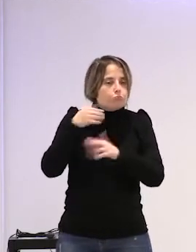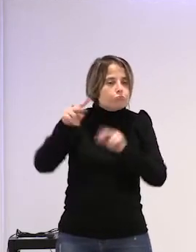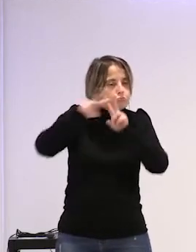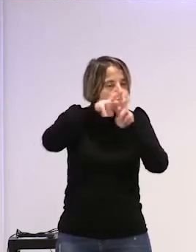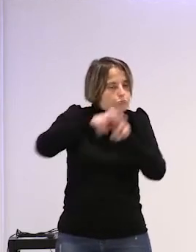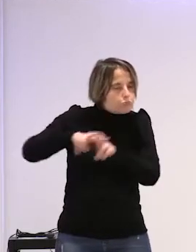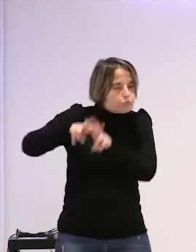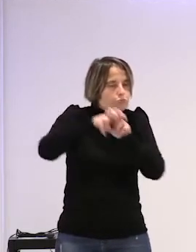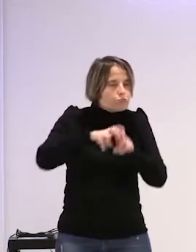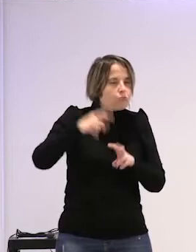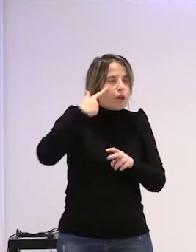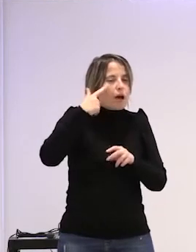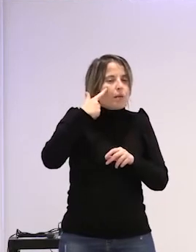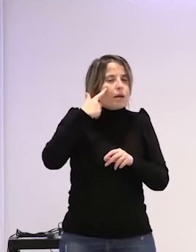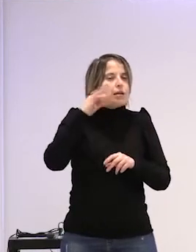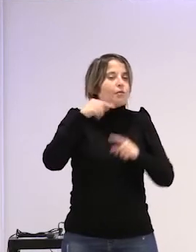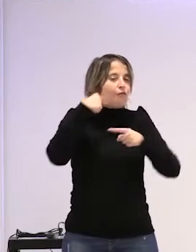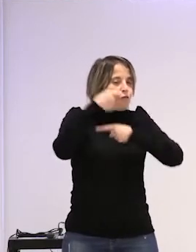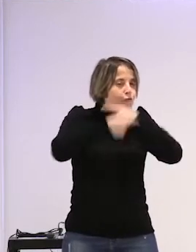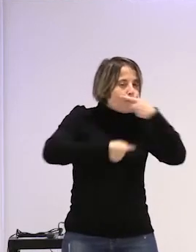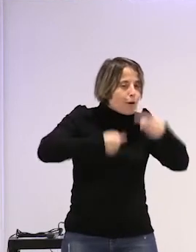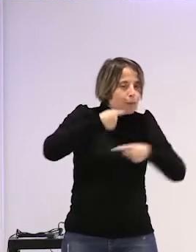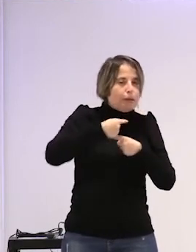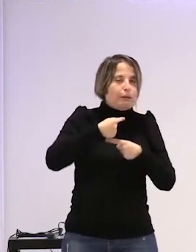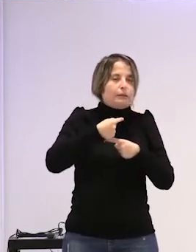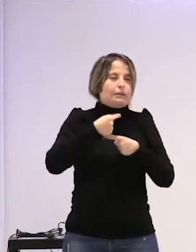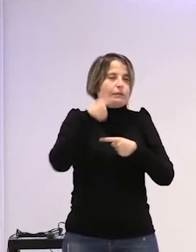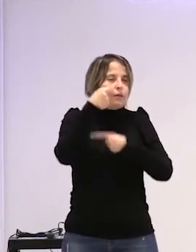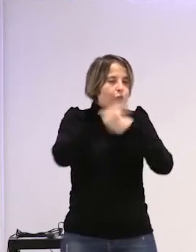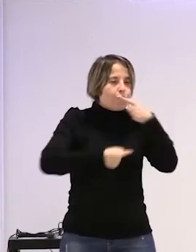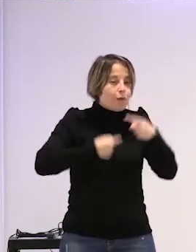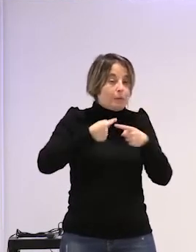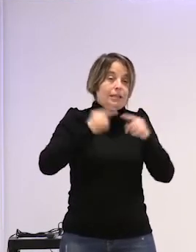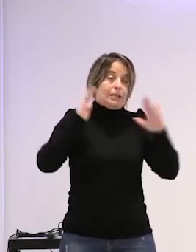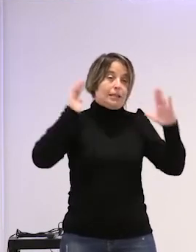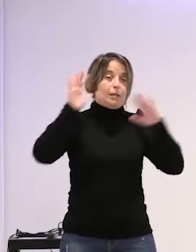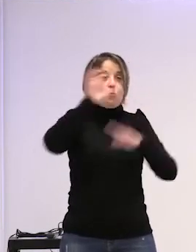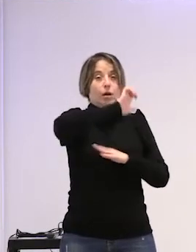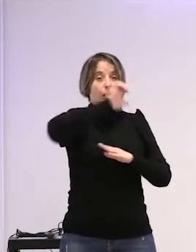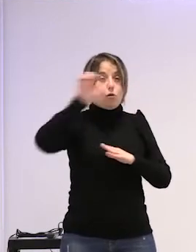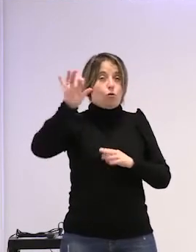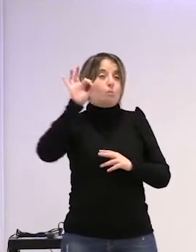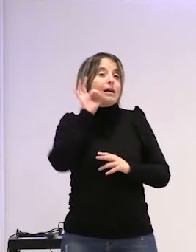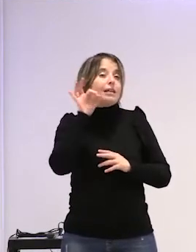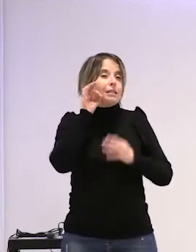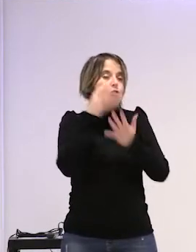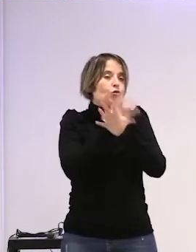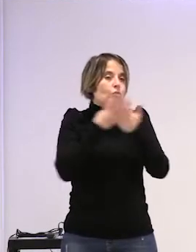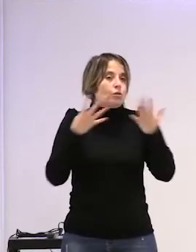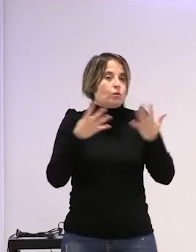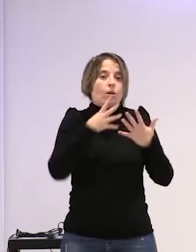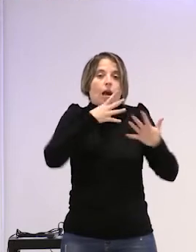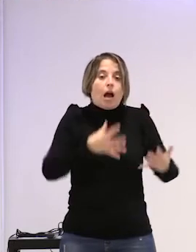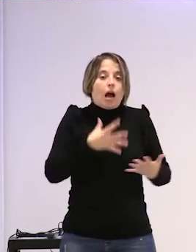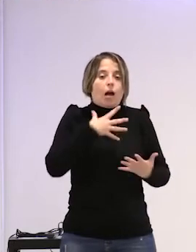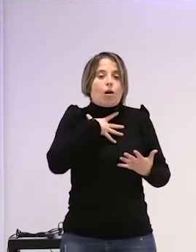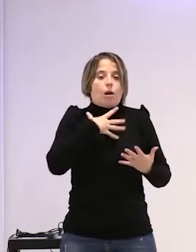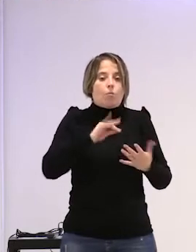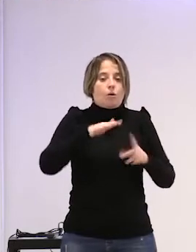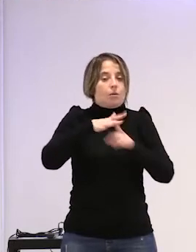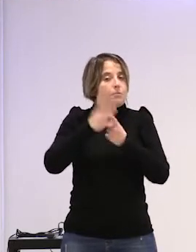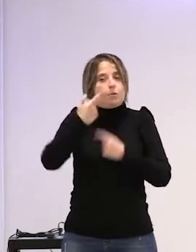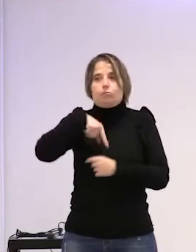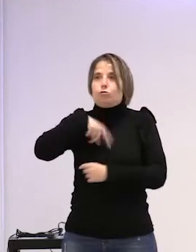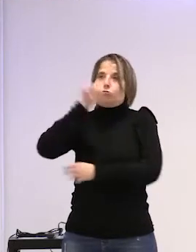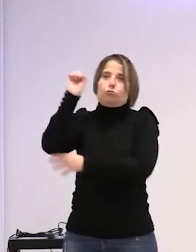investigar qué pasaba en las familias de la de la Europa del siglo XIX pues a lo mejor estaríamos en nuestro lugar pero no le